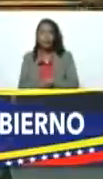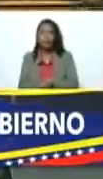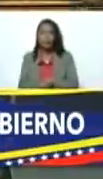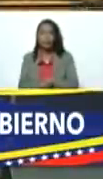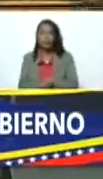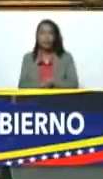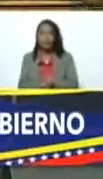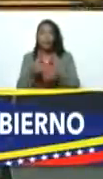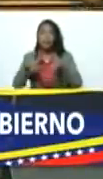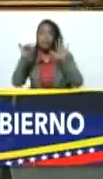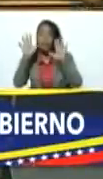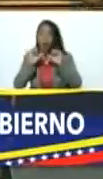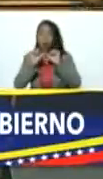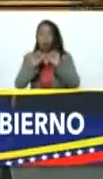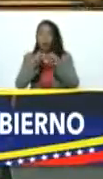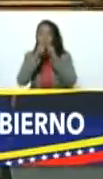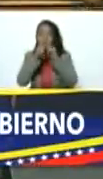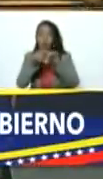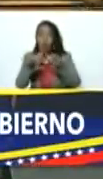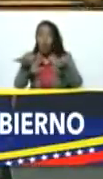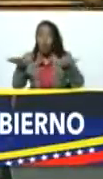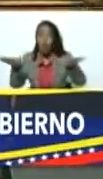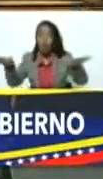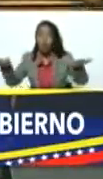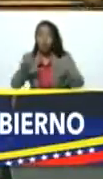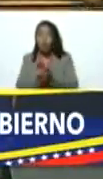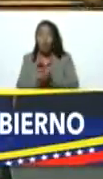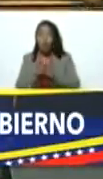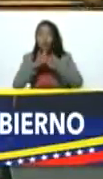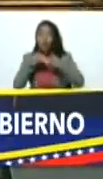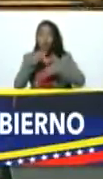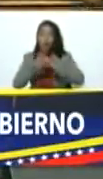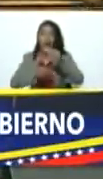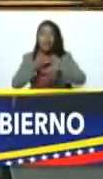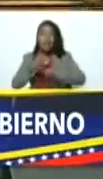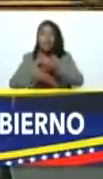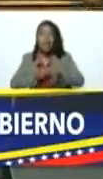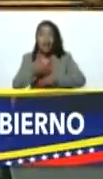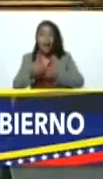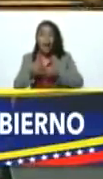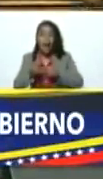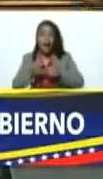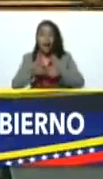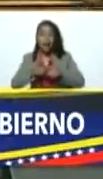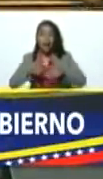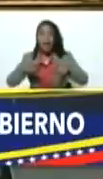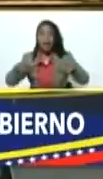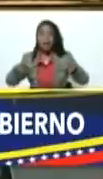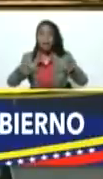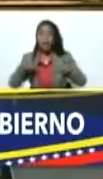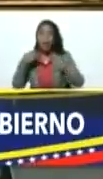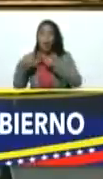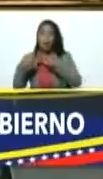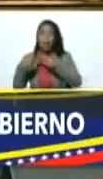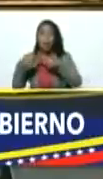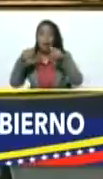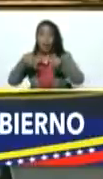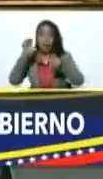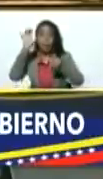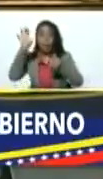mientras se sigue expandiendo todo lo que es el crecimiento comercial del país